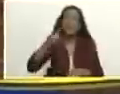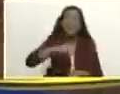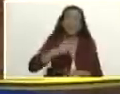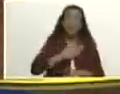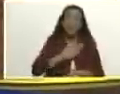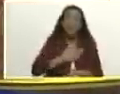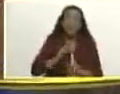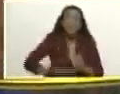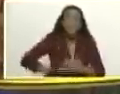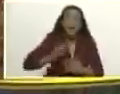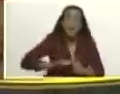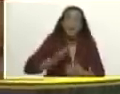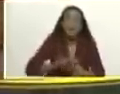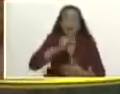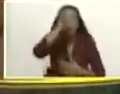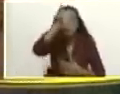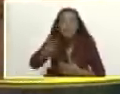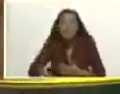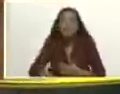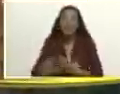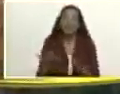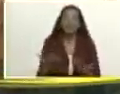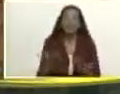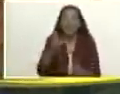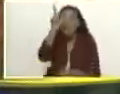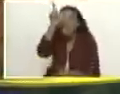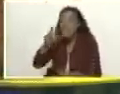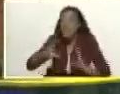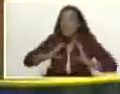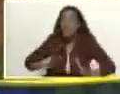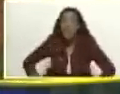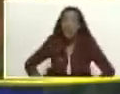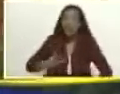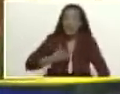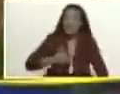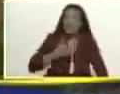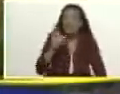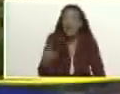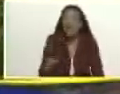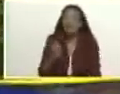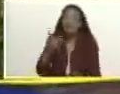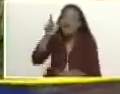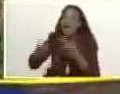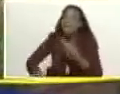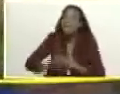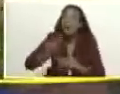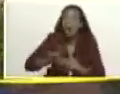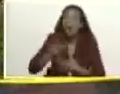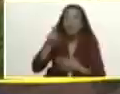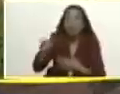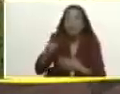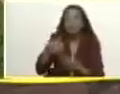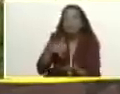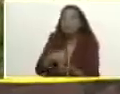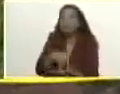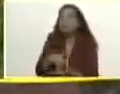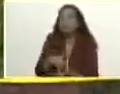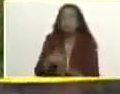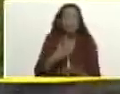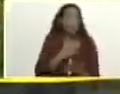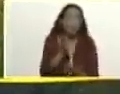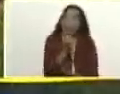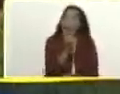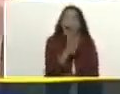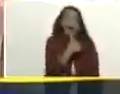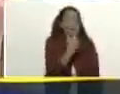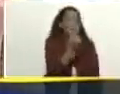nosotros lo más importante es la persona el ser humano es la gente y en esa tarea no desmayamos lo que no disponemos